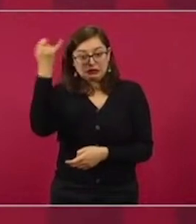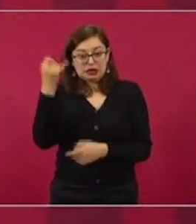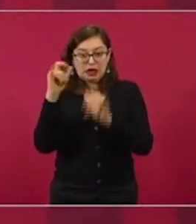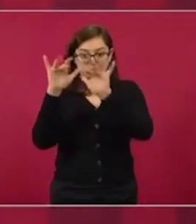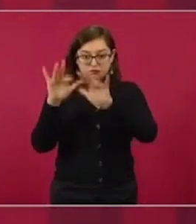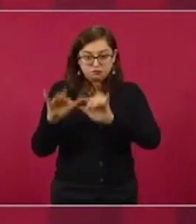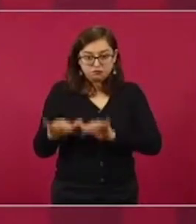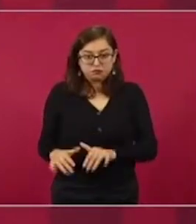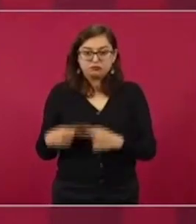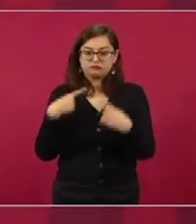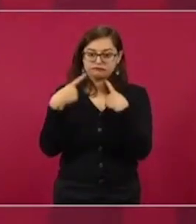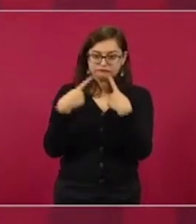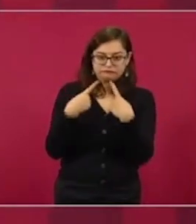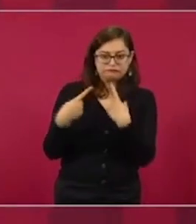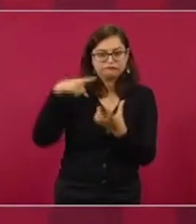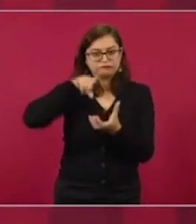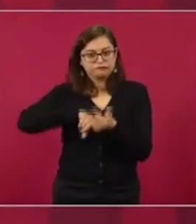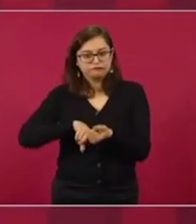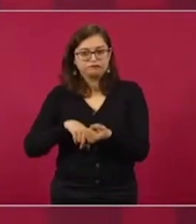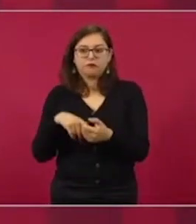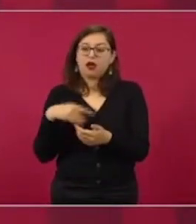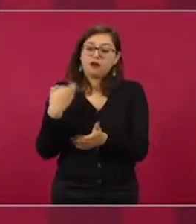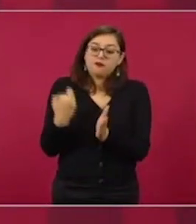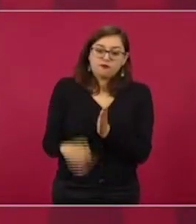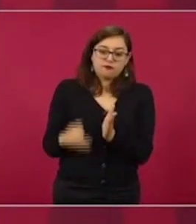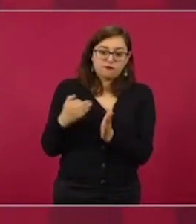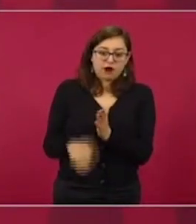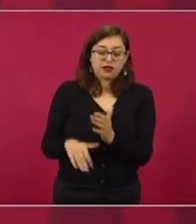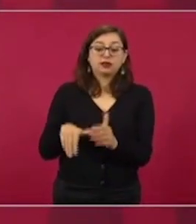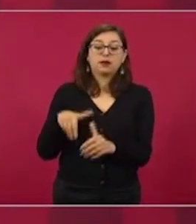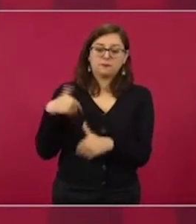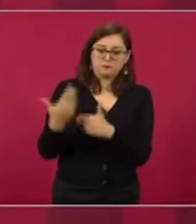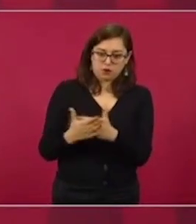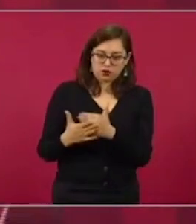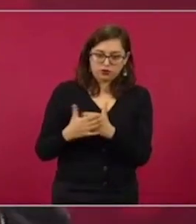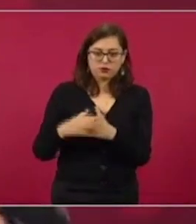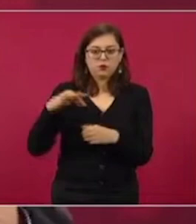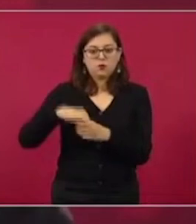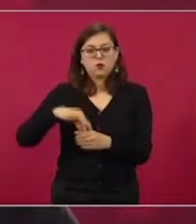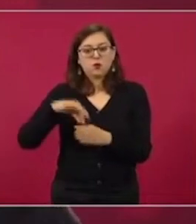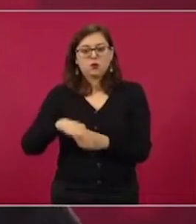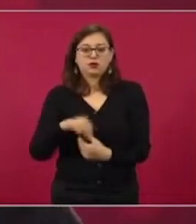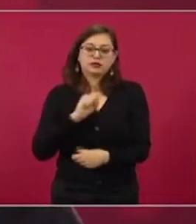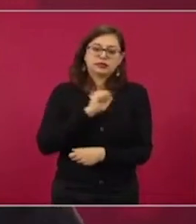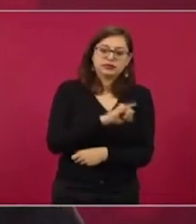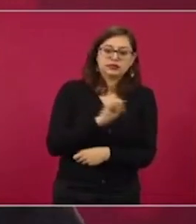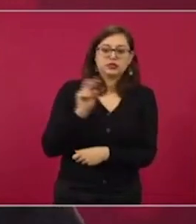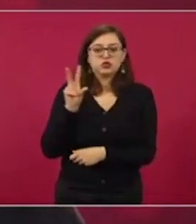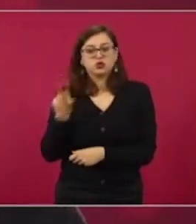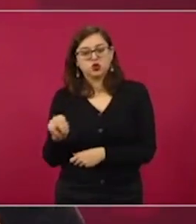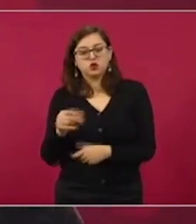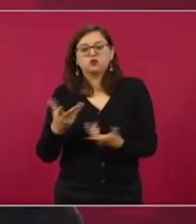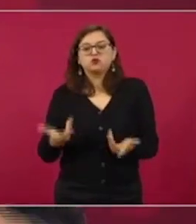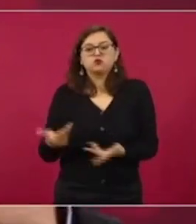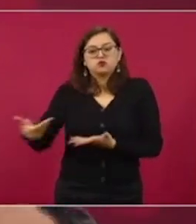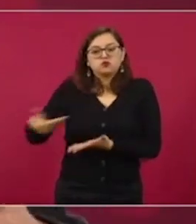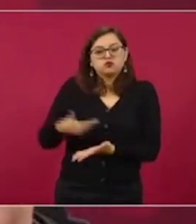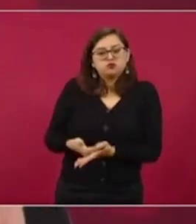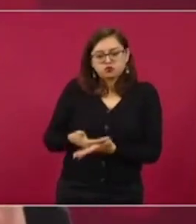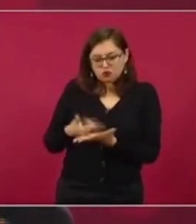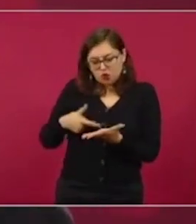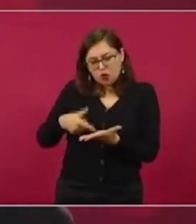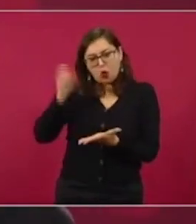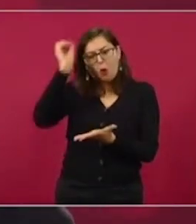discutiéndose y que están pendientes de próximas a votarse cuál es nuestra opinión.